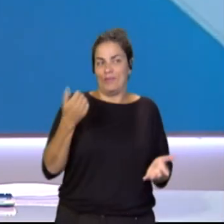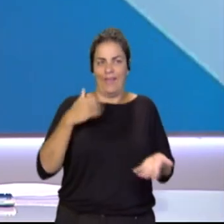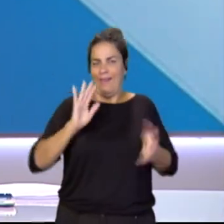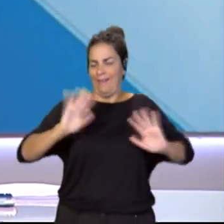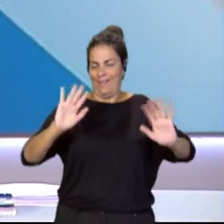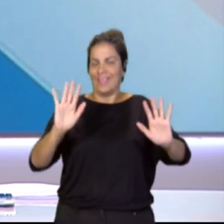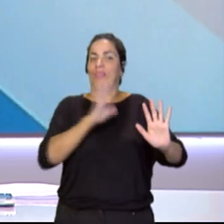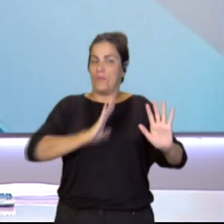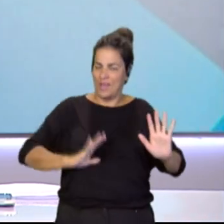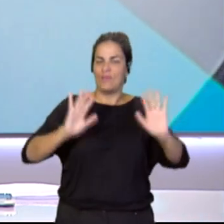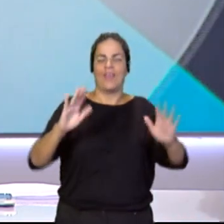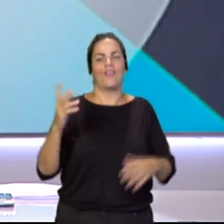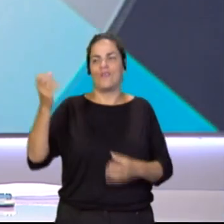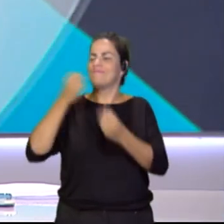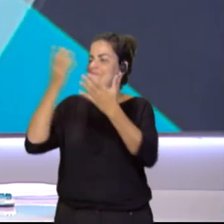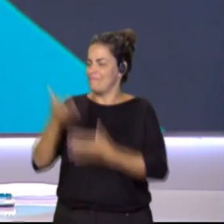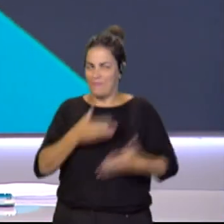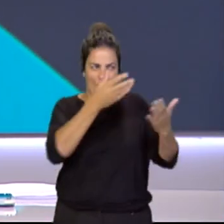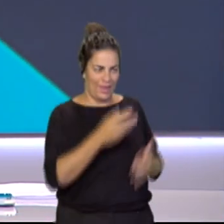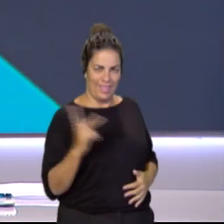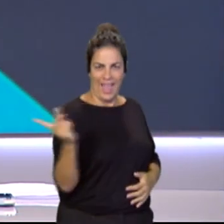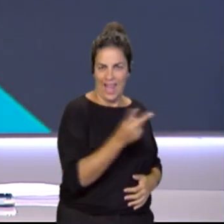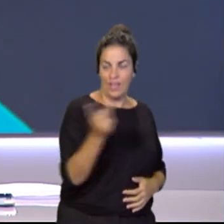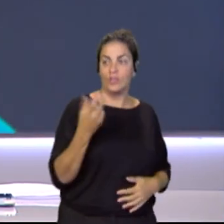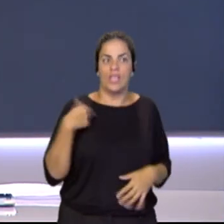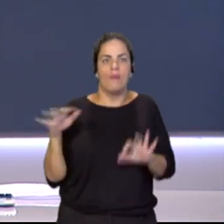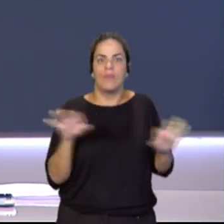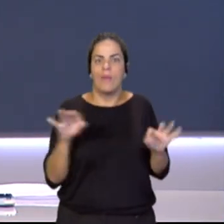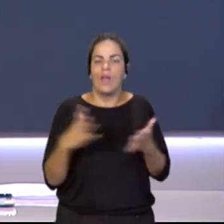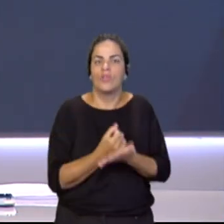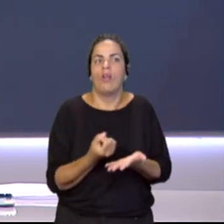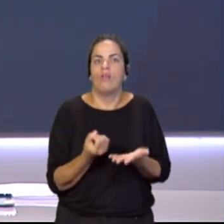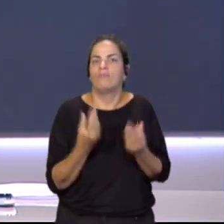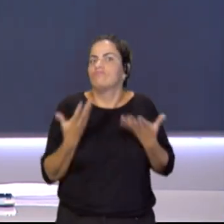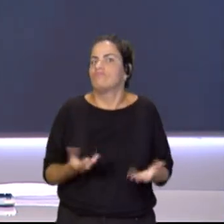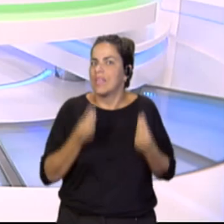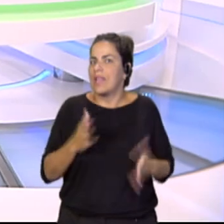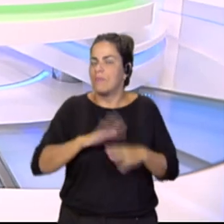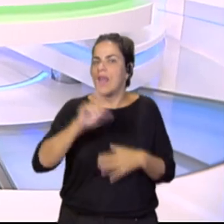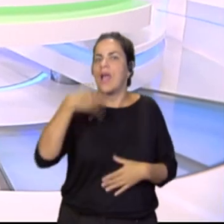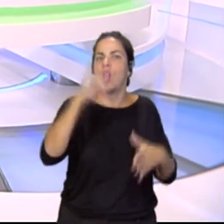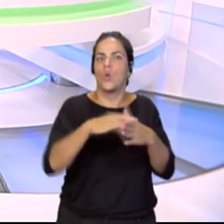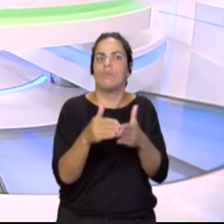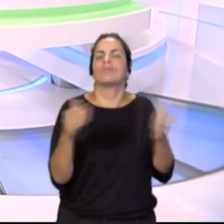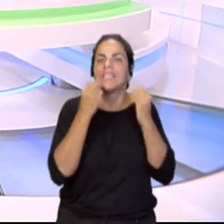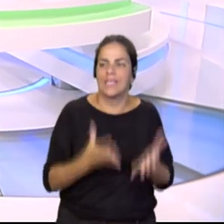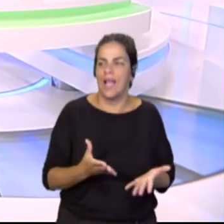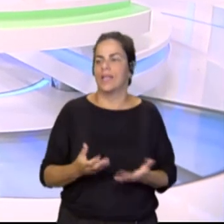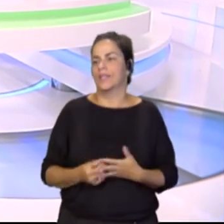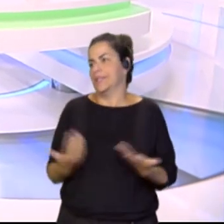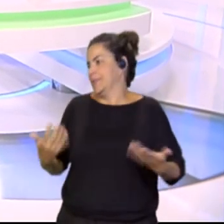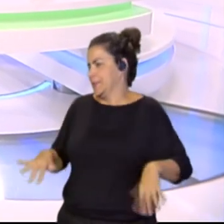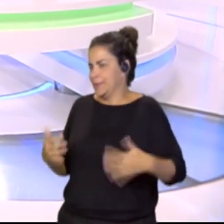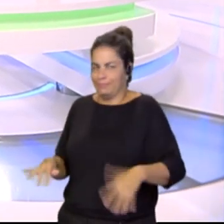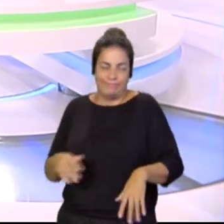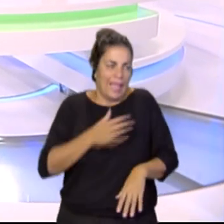bienvenidas Juan y también Marta. Y bueno, ¿todo listo? ¿Cómo lo llevan de cara a preparativos del estreno el próximo lunes? Bueno, nos faltan horas porque queremos